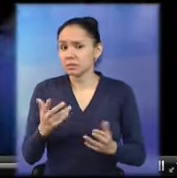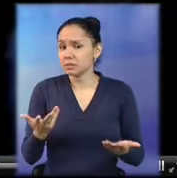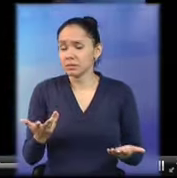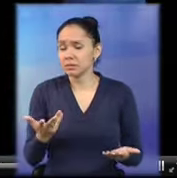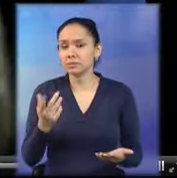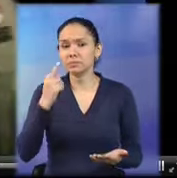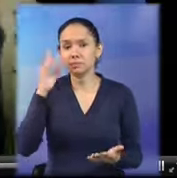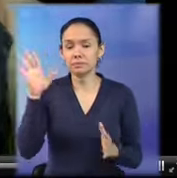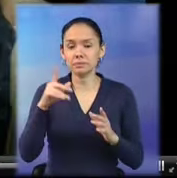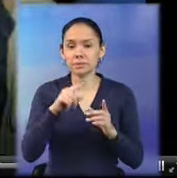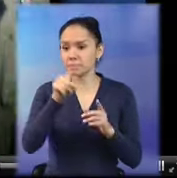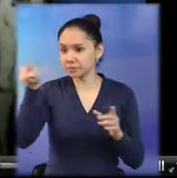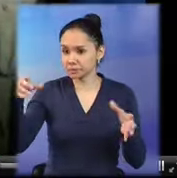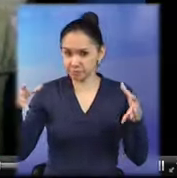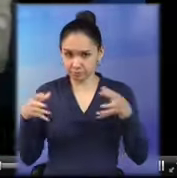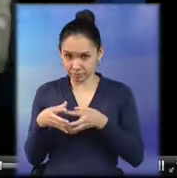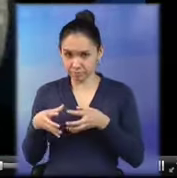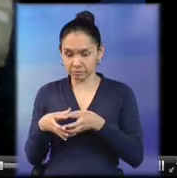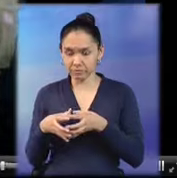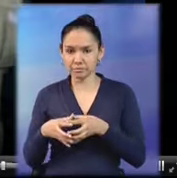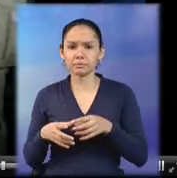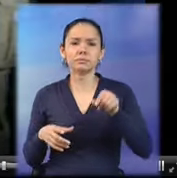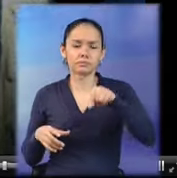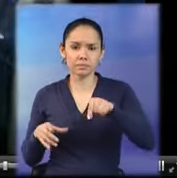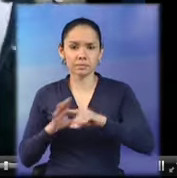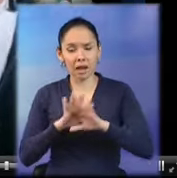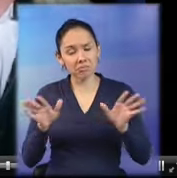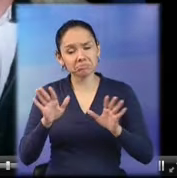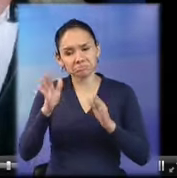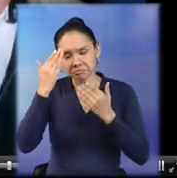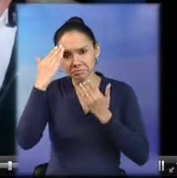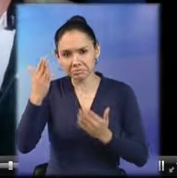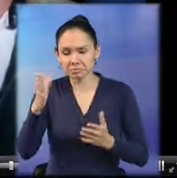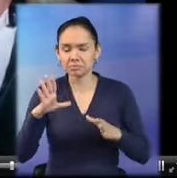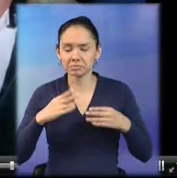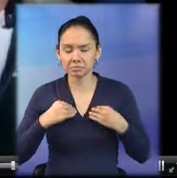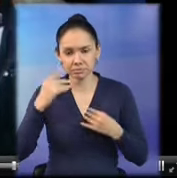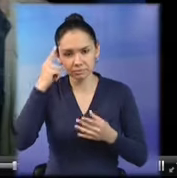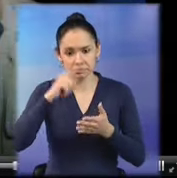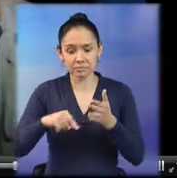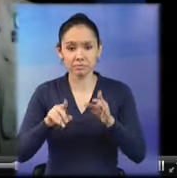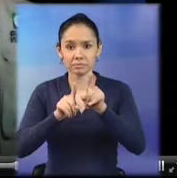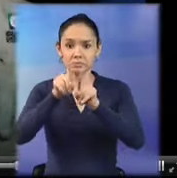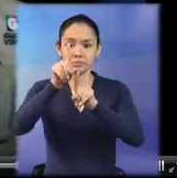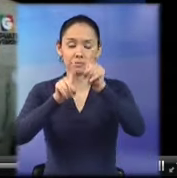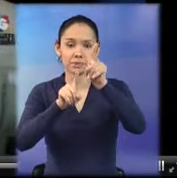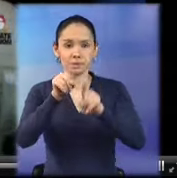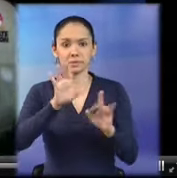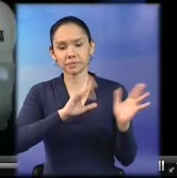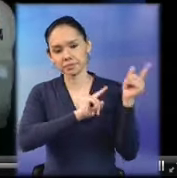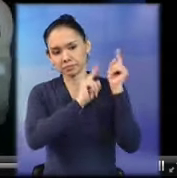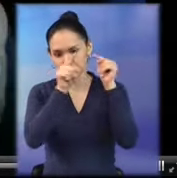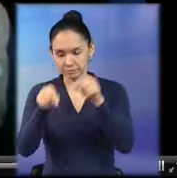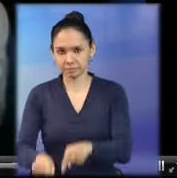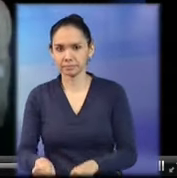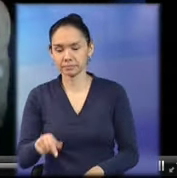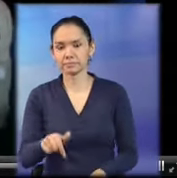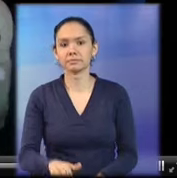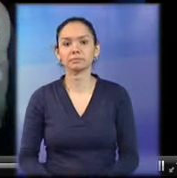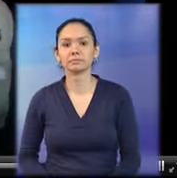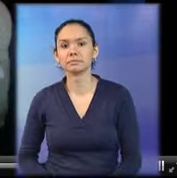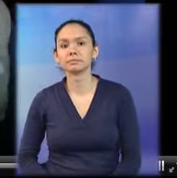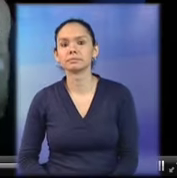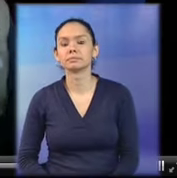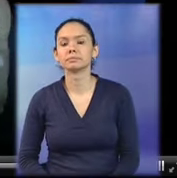llevando. Entonces, de esta manera regresamos al estudio de una elección en Evac y Paz, Daniel Ramírez y Diego Silva.